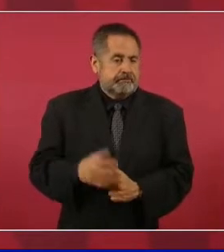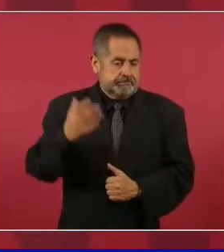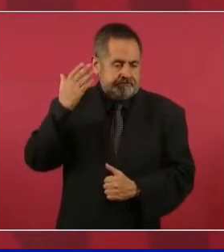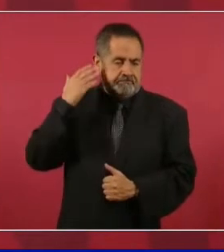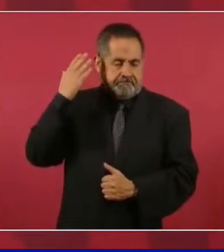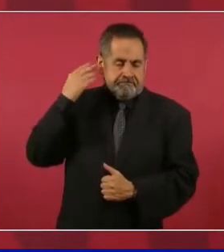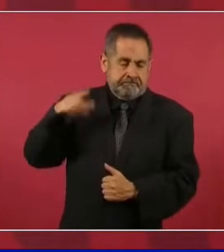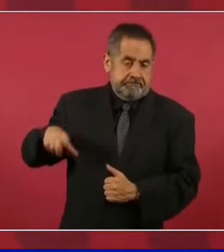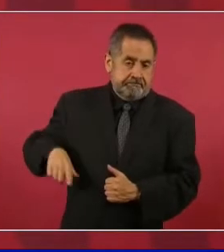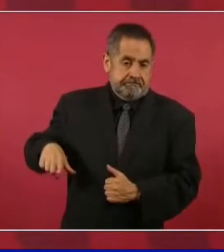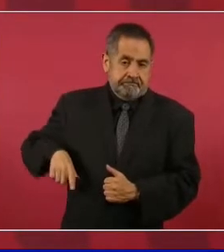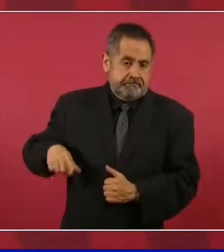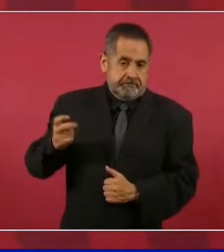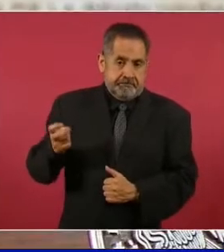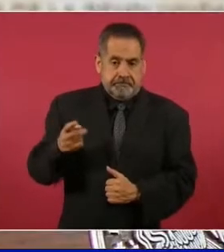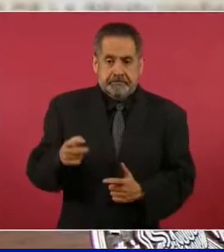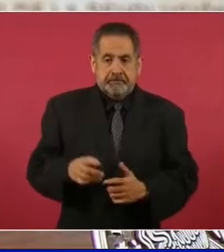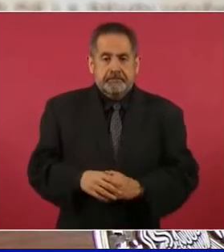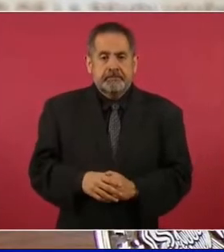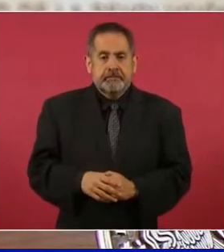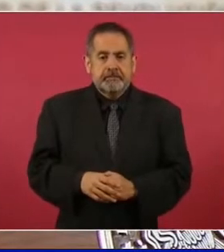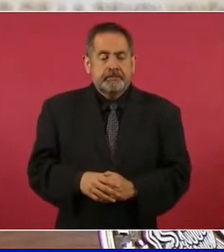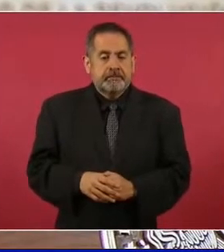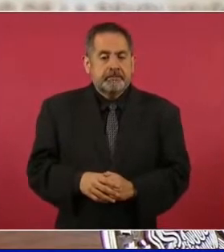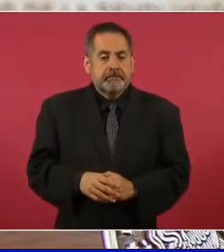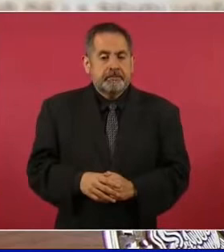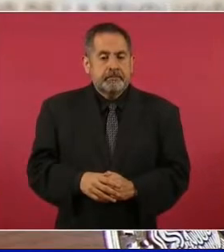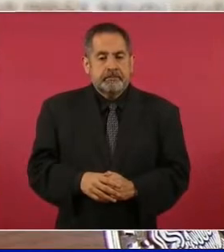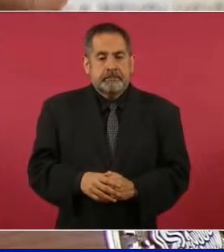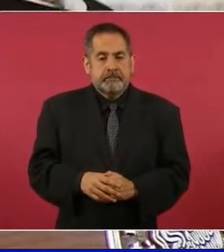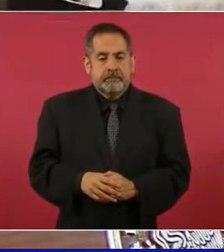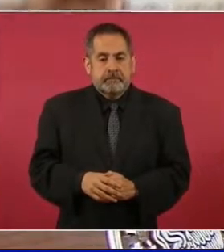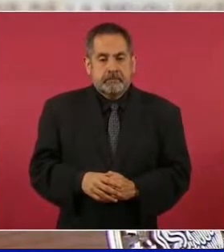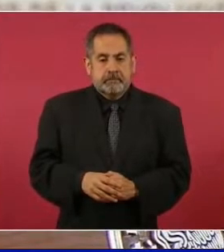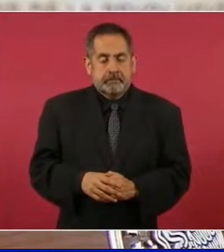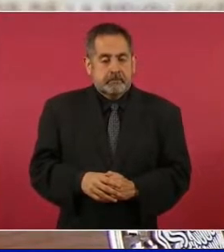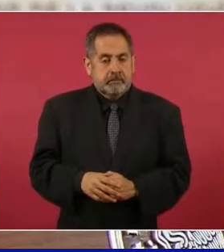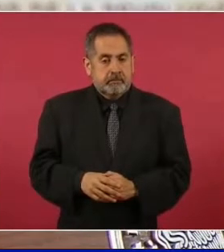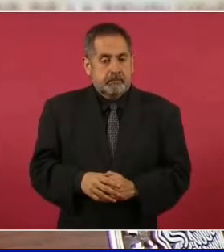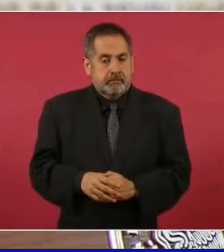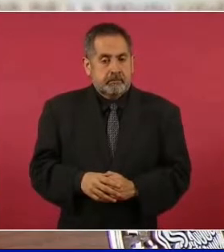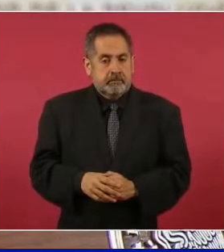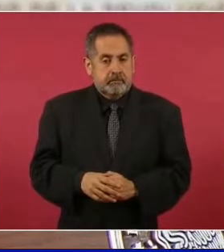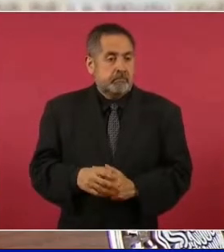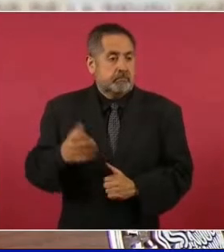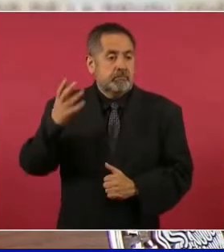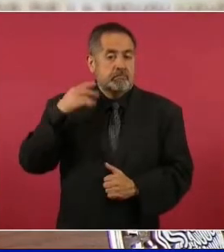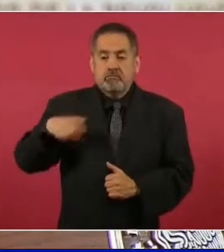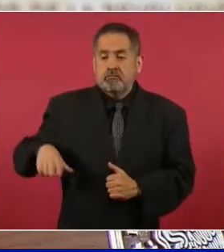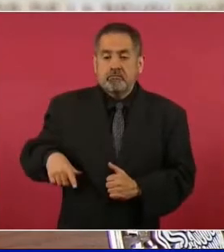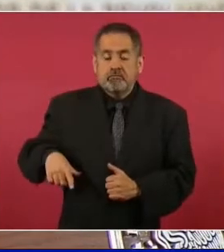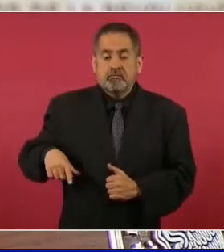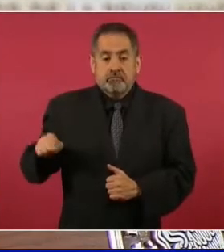en estos asuntos estaba tomado,